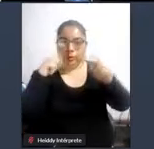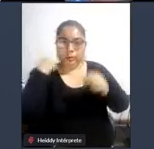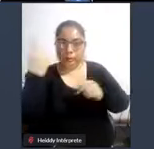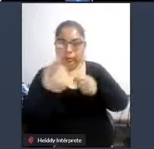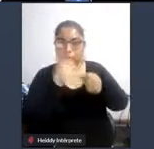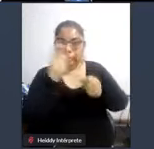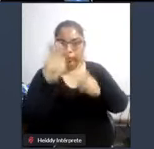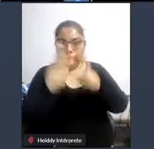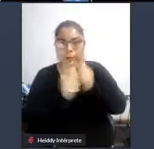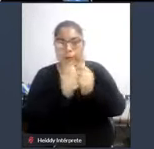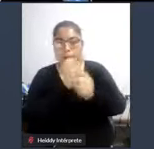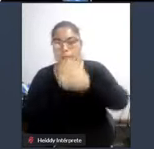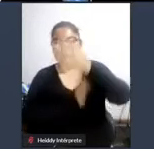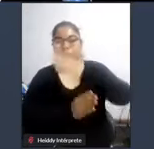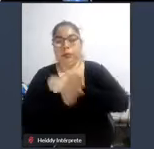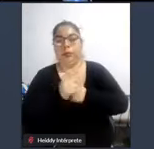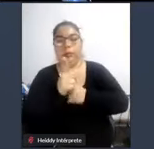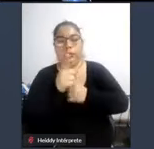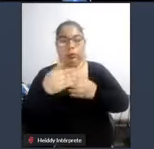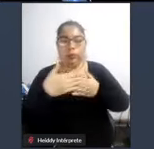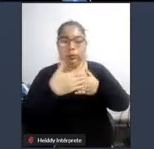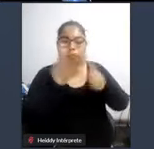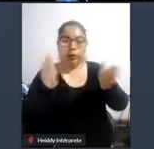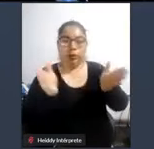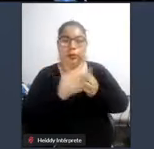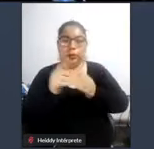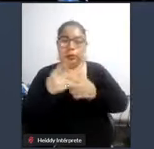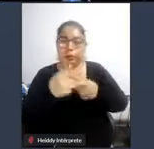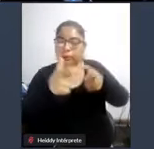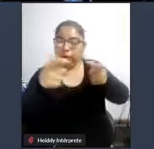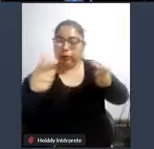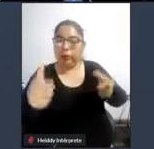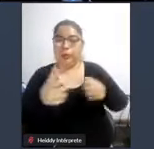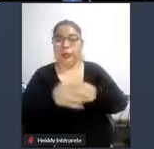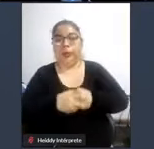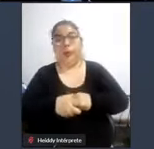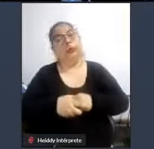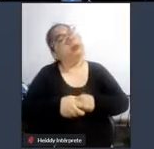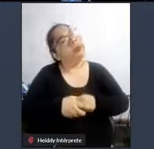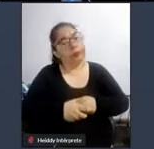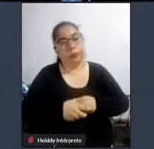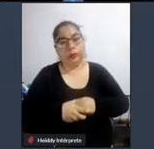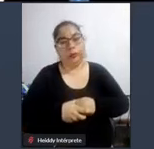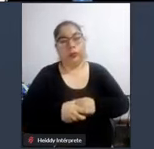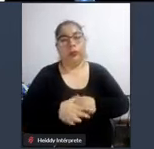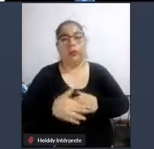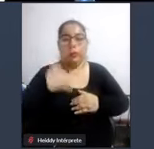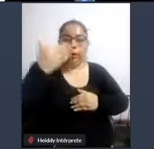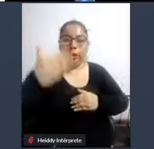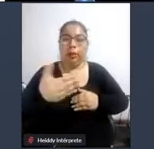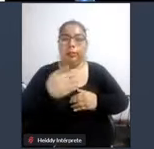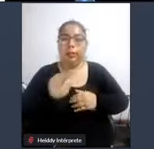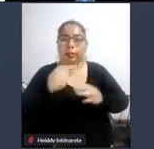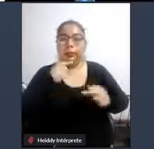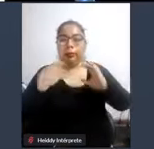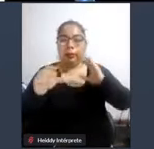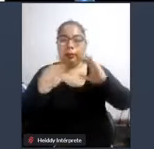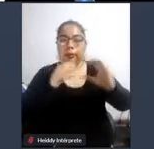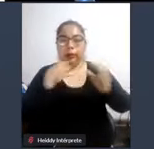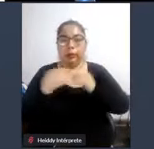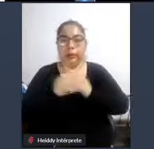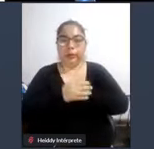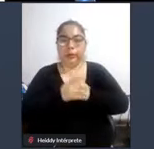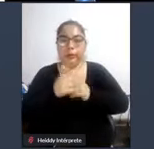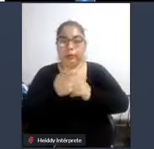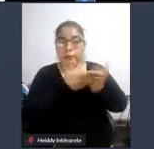persona con discapacidad y su entorno es bastante amplio vamos a tener seguramente la convicción de que este tipo de conversatorio y obviamente con su